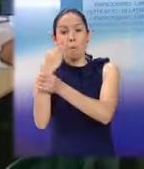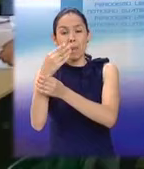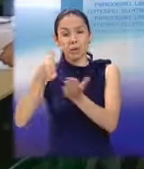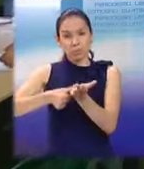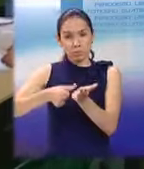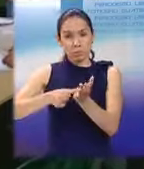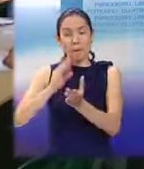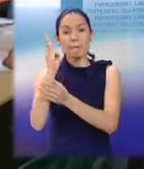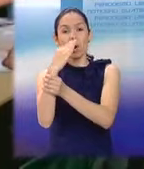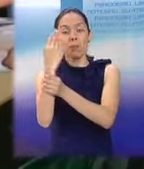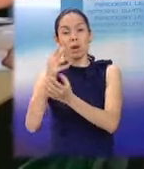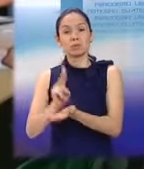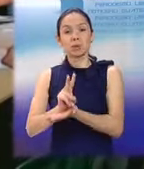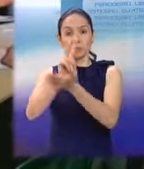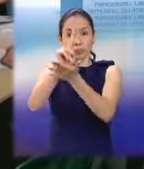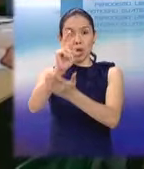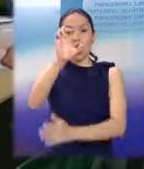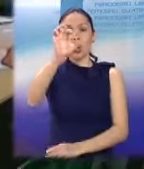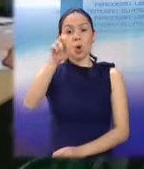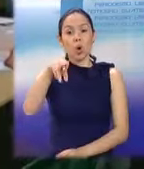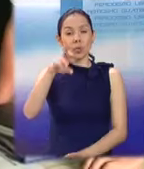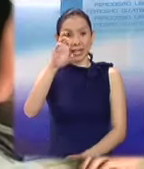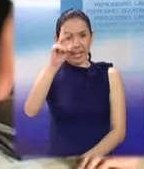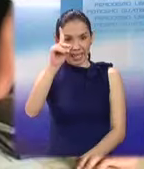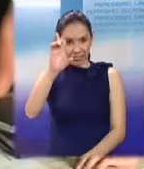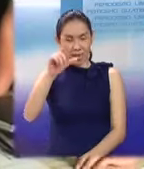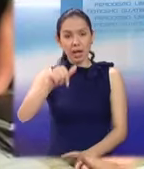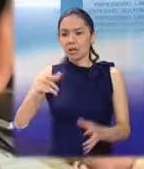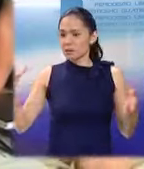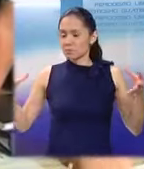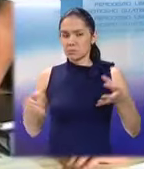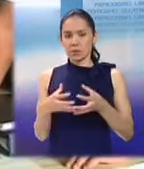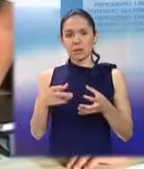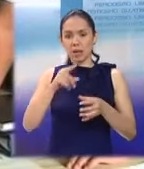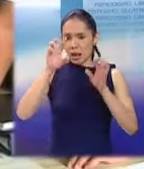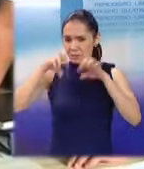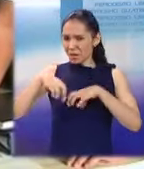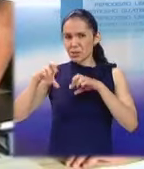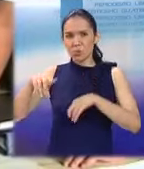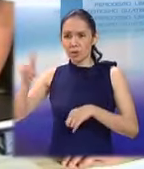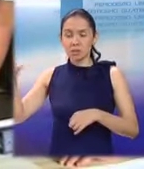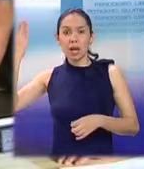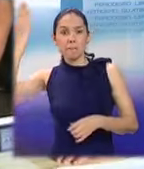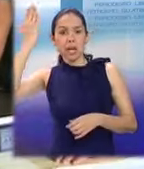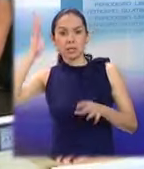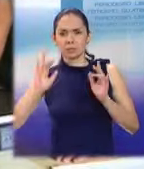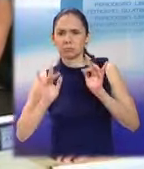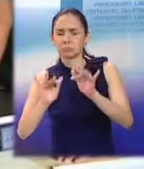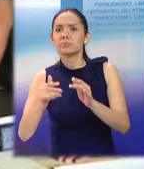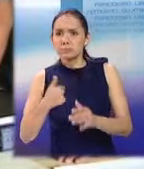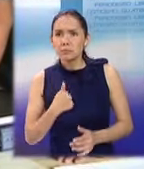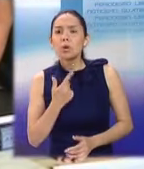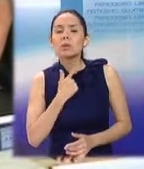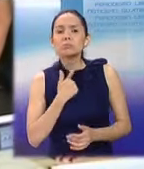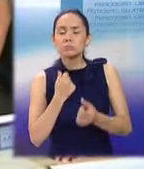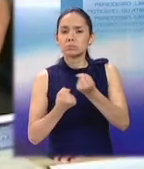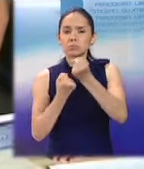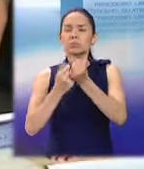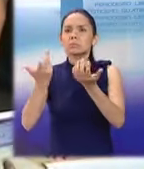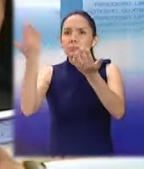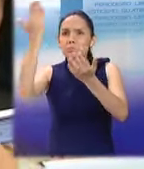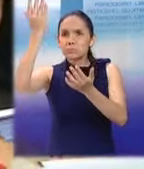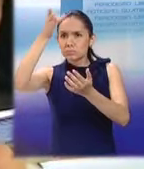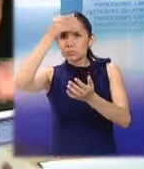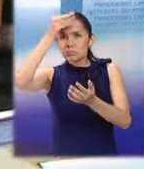voluntarios, personal de la Conred y representantes de la sociedad civil forman parte de la capacitación que busca aglutinar los recursos y